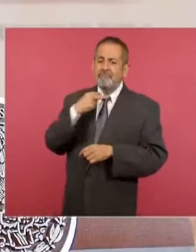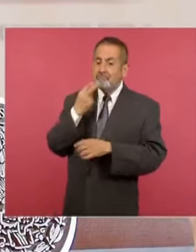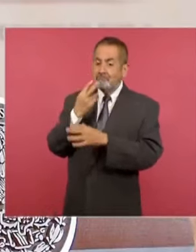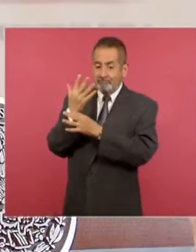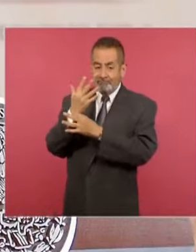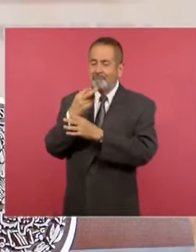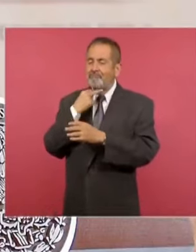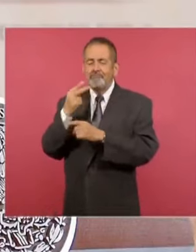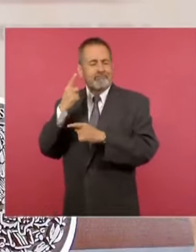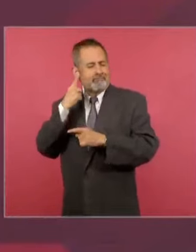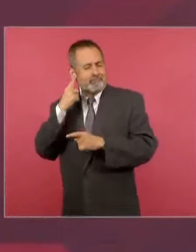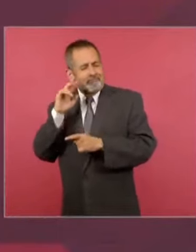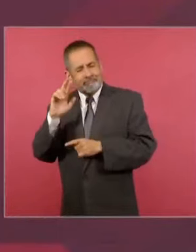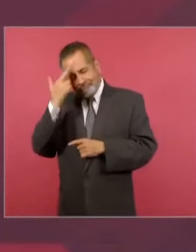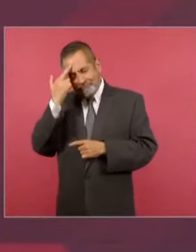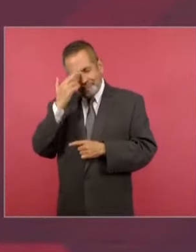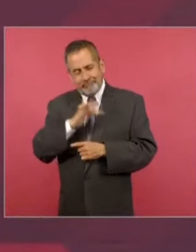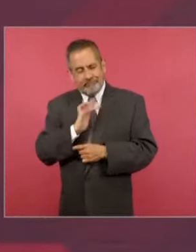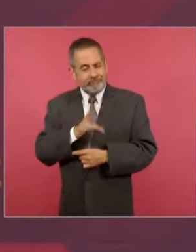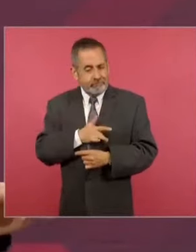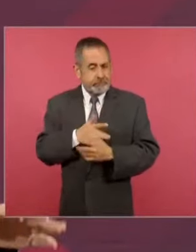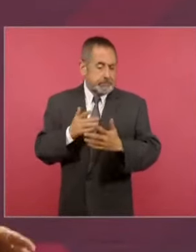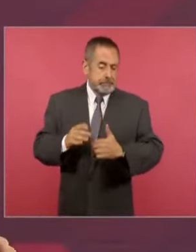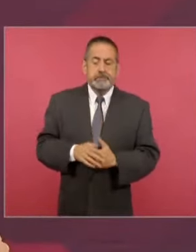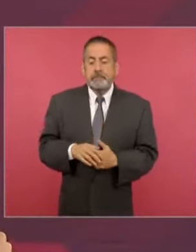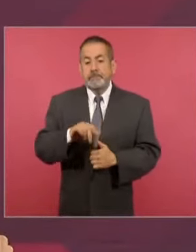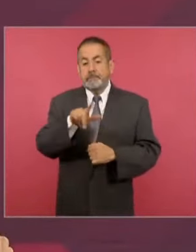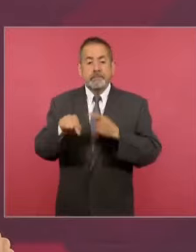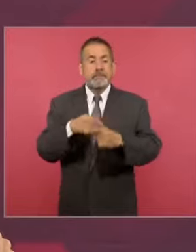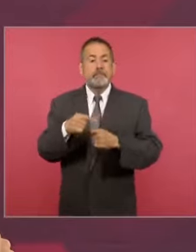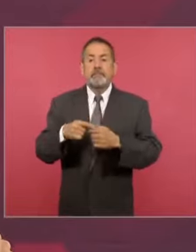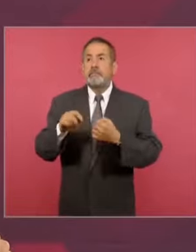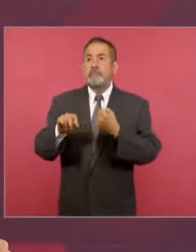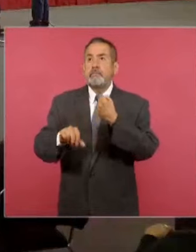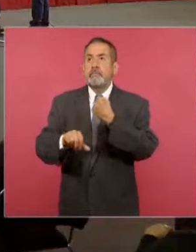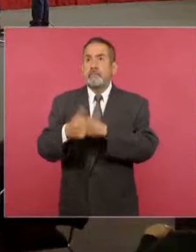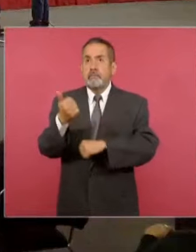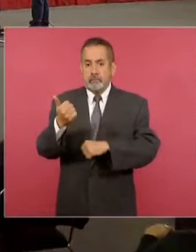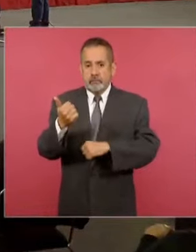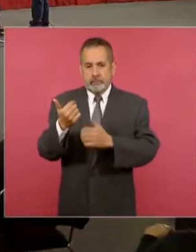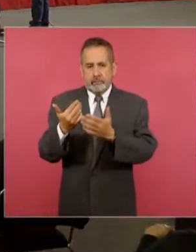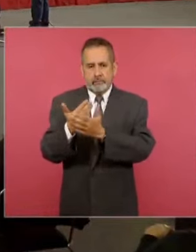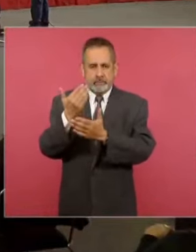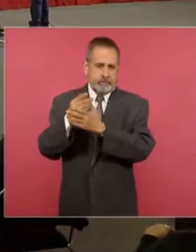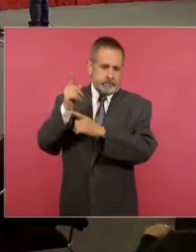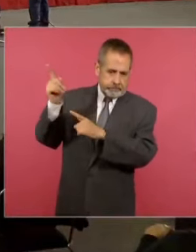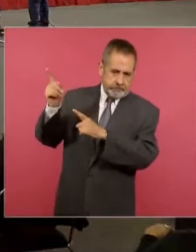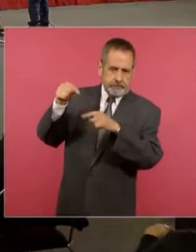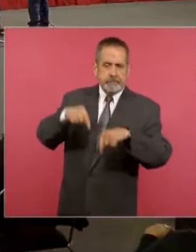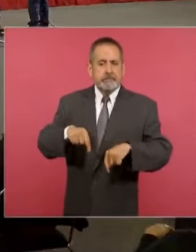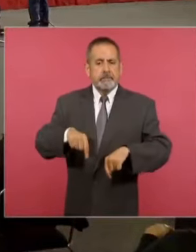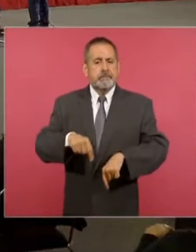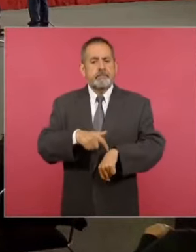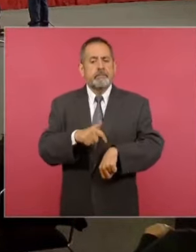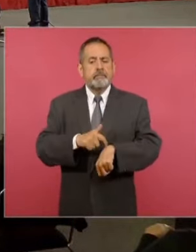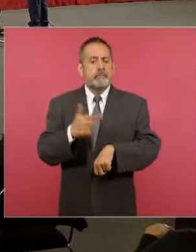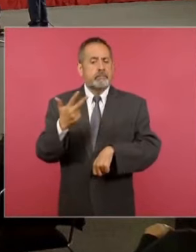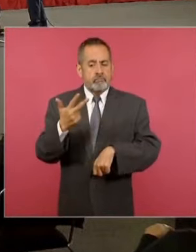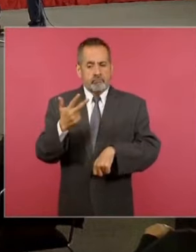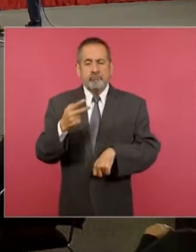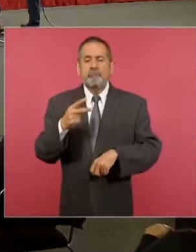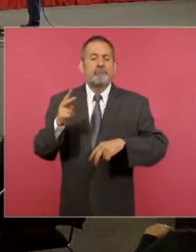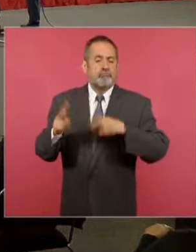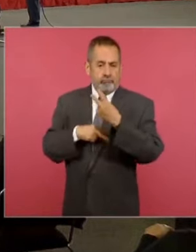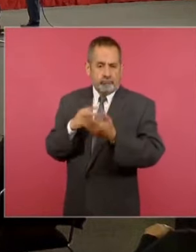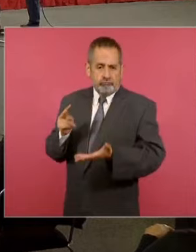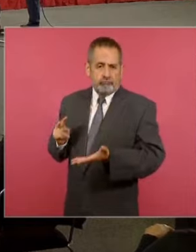a las 11 horas, es decir, a las 8 de la mañana en México, se va a participar